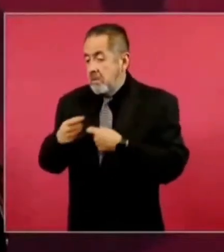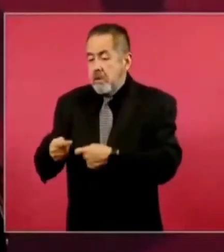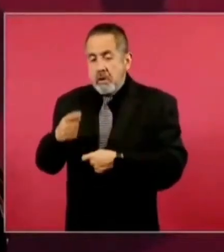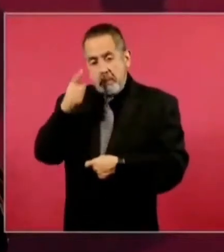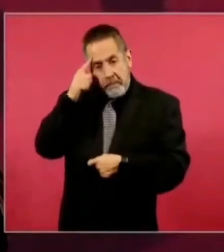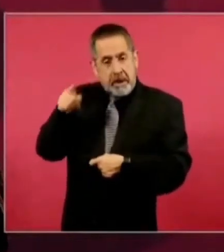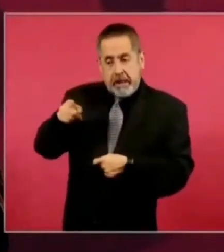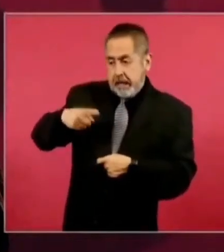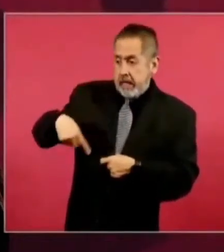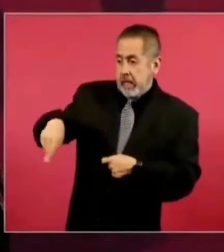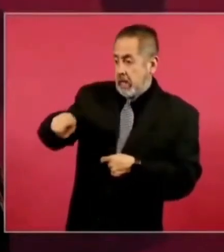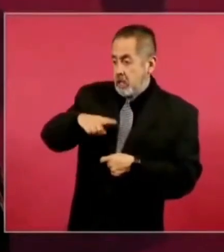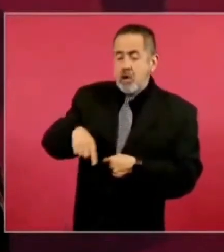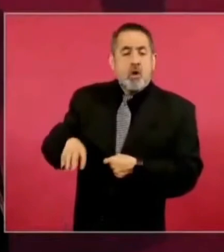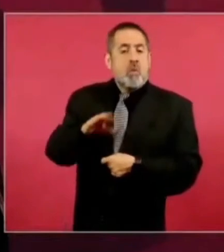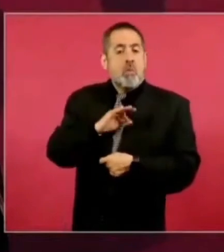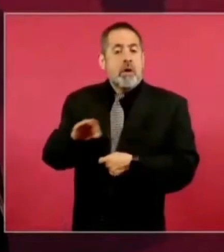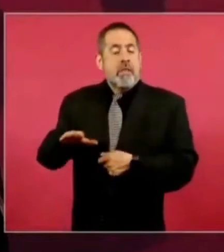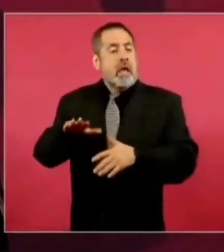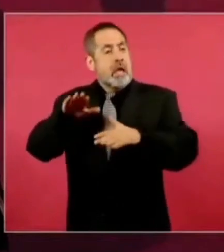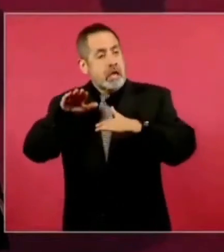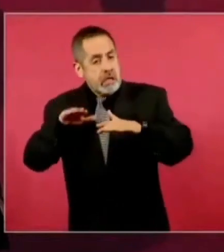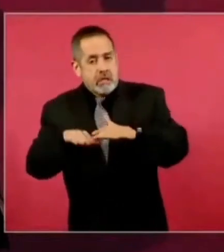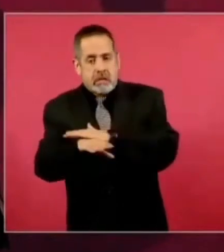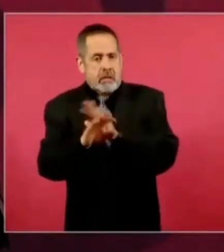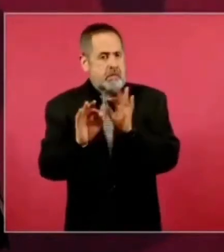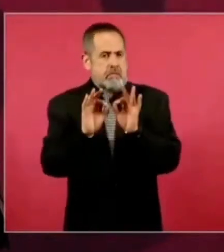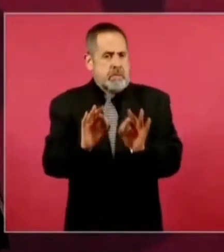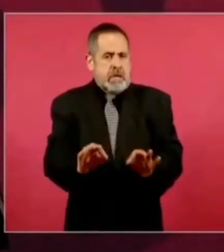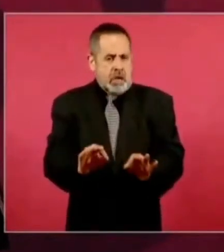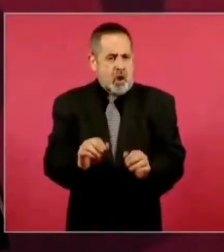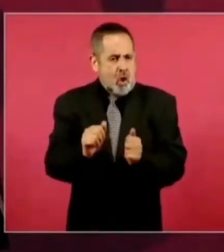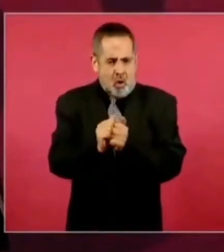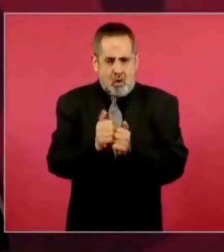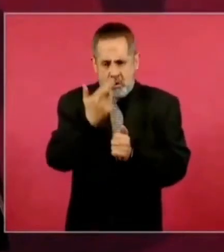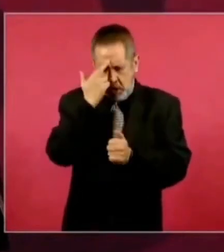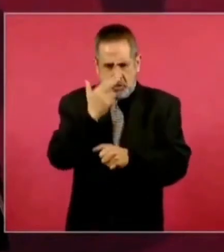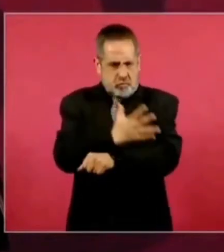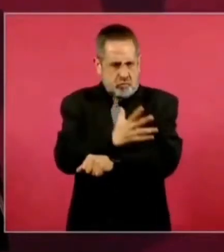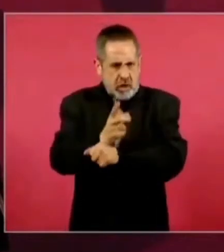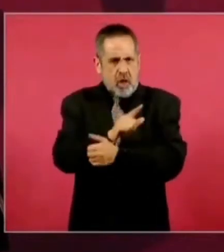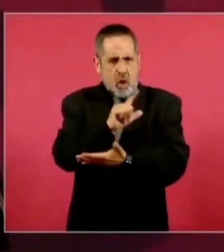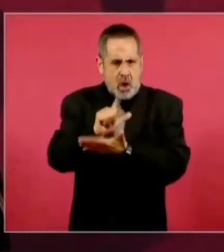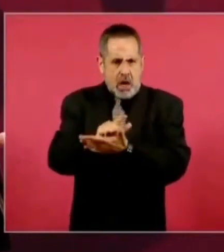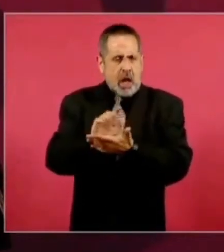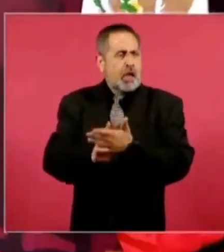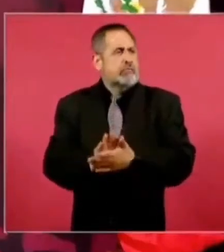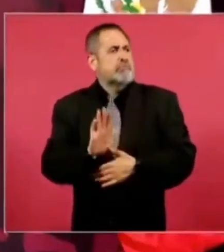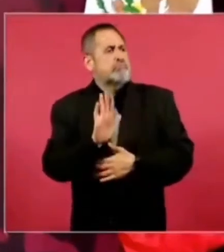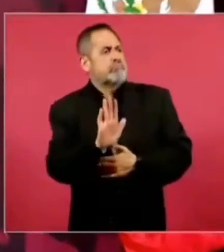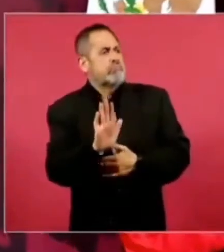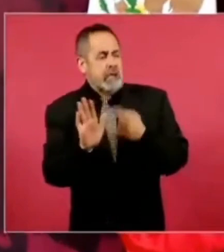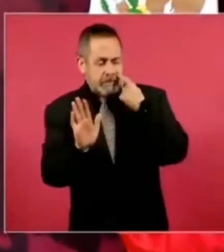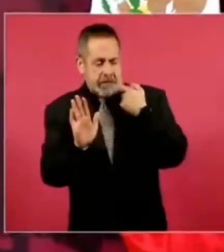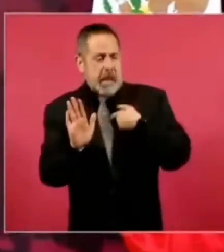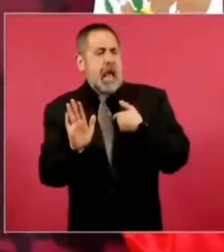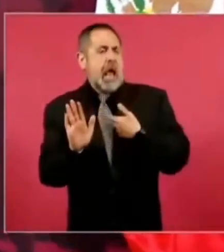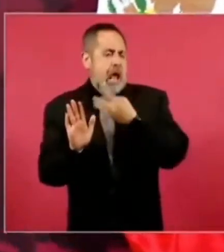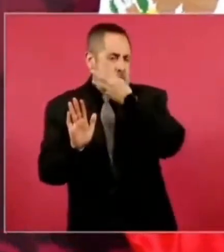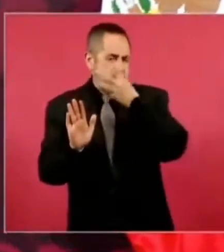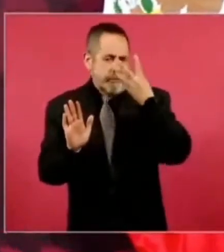ingreso legal a Estados Unidos. eso no existía,